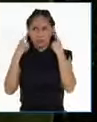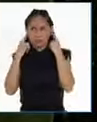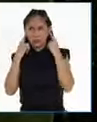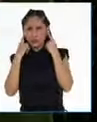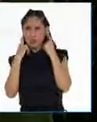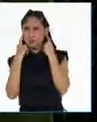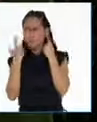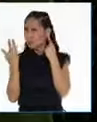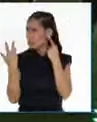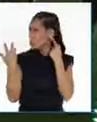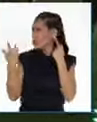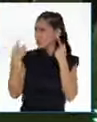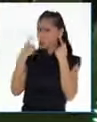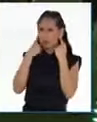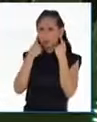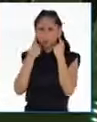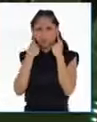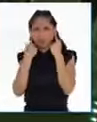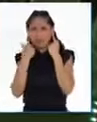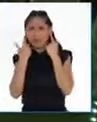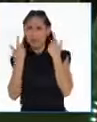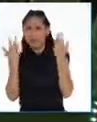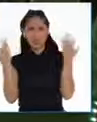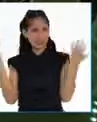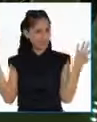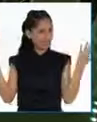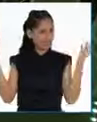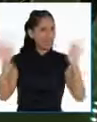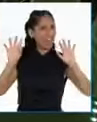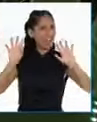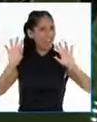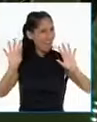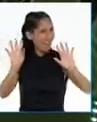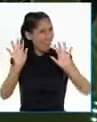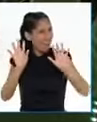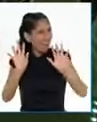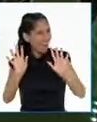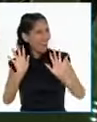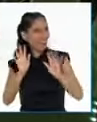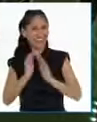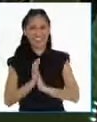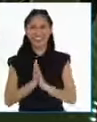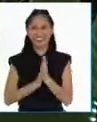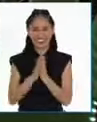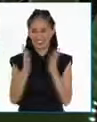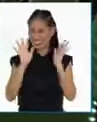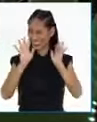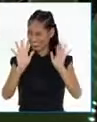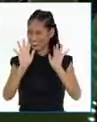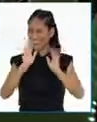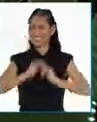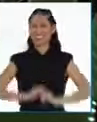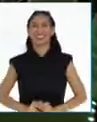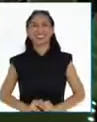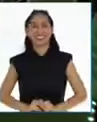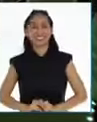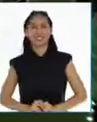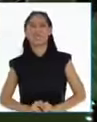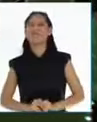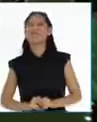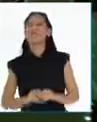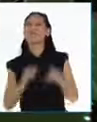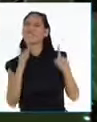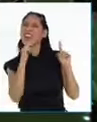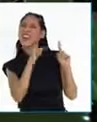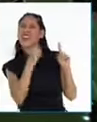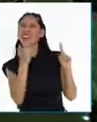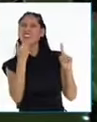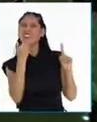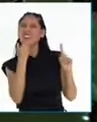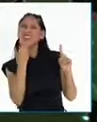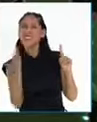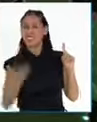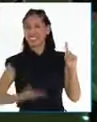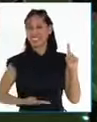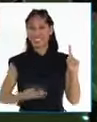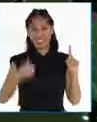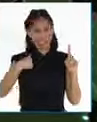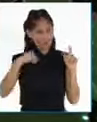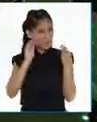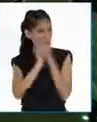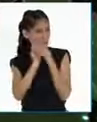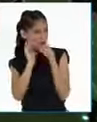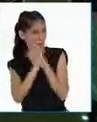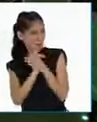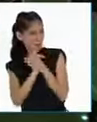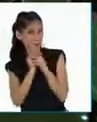Parece que alguien ya quiere que lo presente. Muy bien. Ese es Decau. Es un amigo mío,